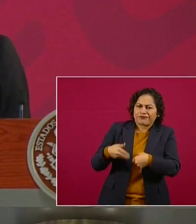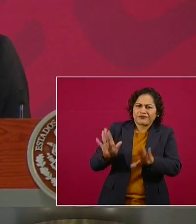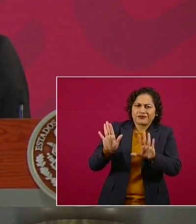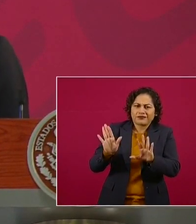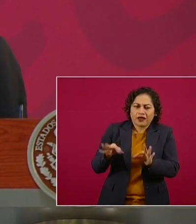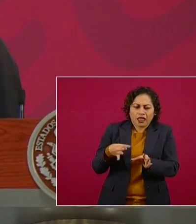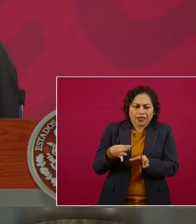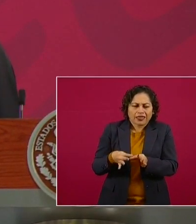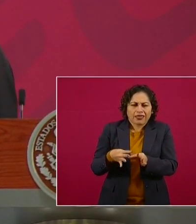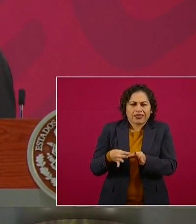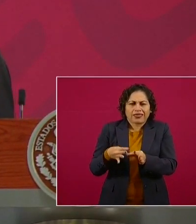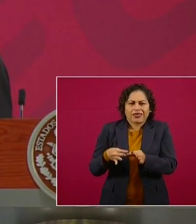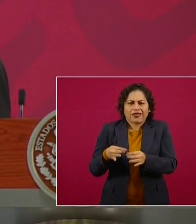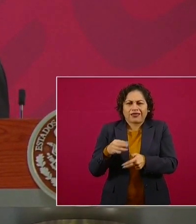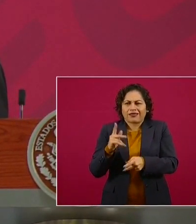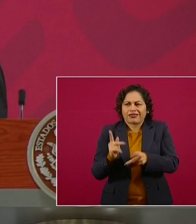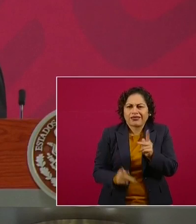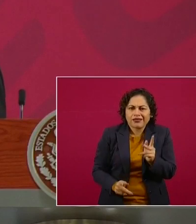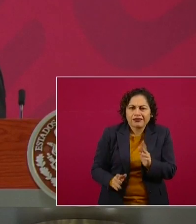nos confiemos.